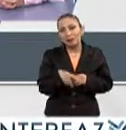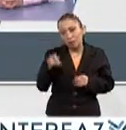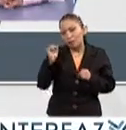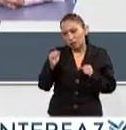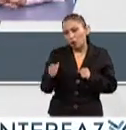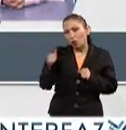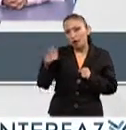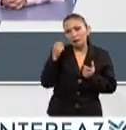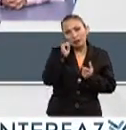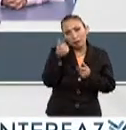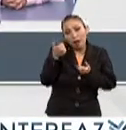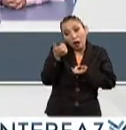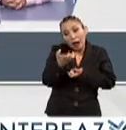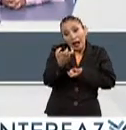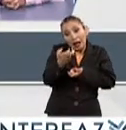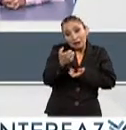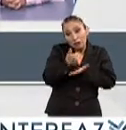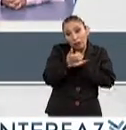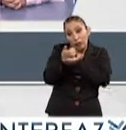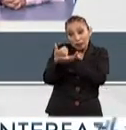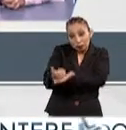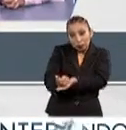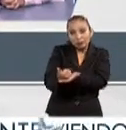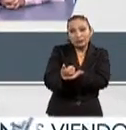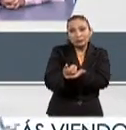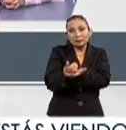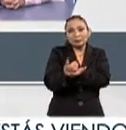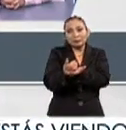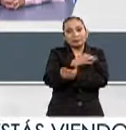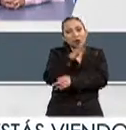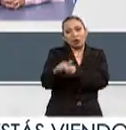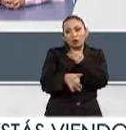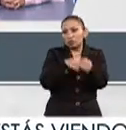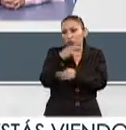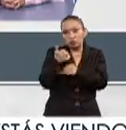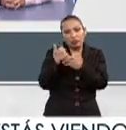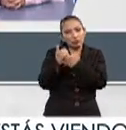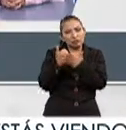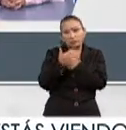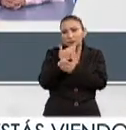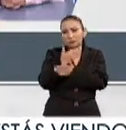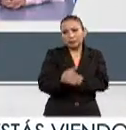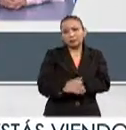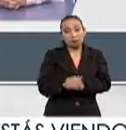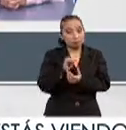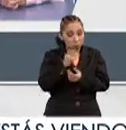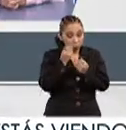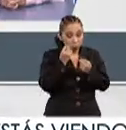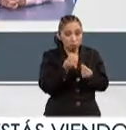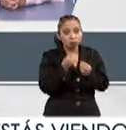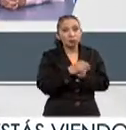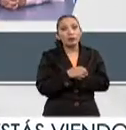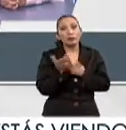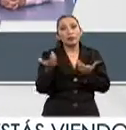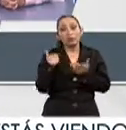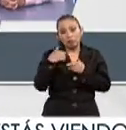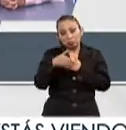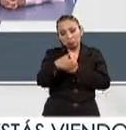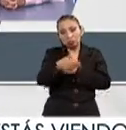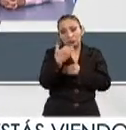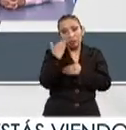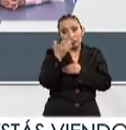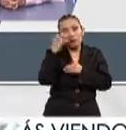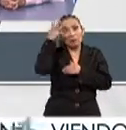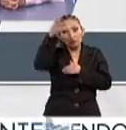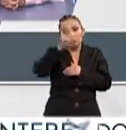seguro que es finalmente un, pues algo que todo te ayudó, todo te benefició, al corto plazo, pero